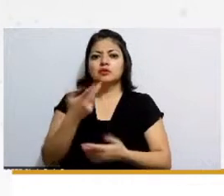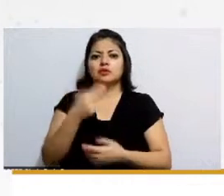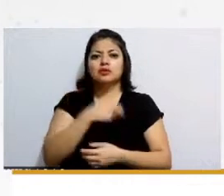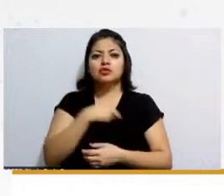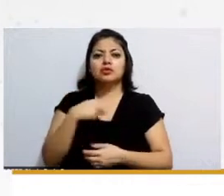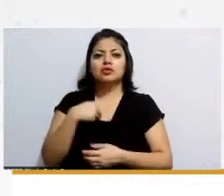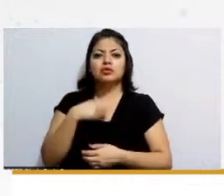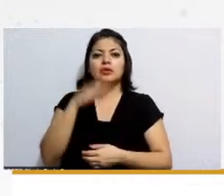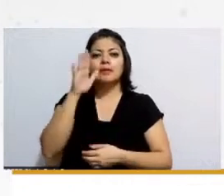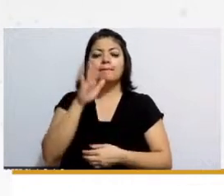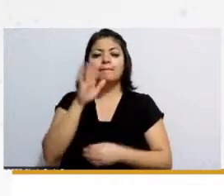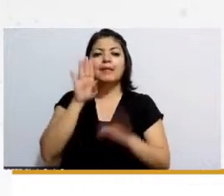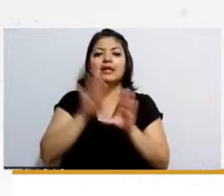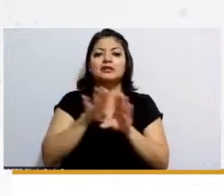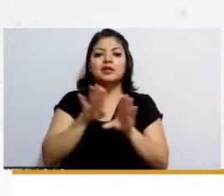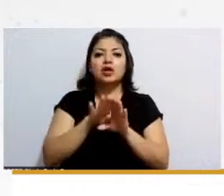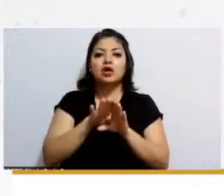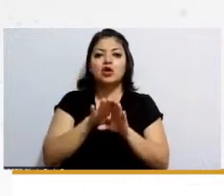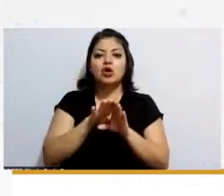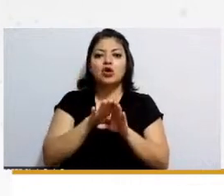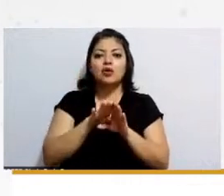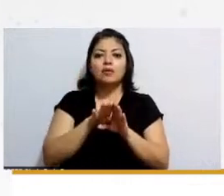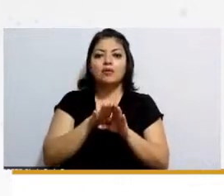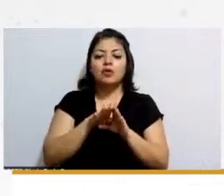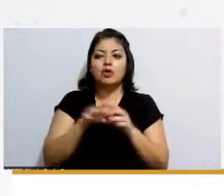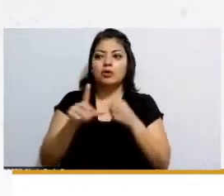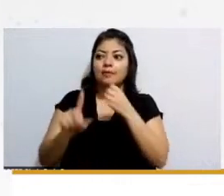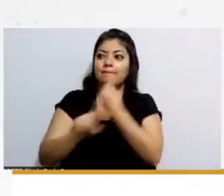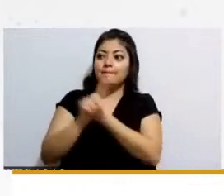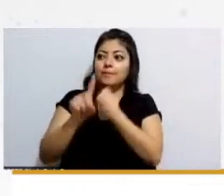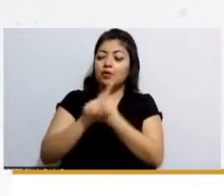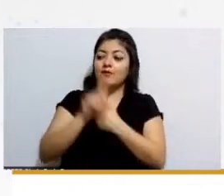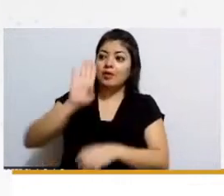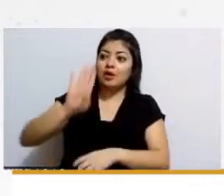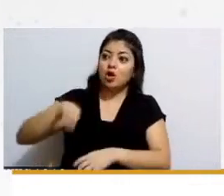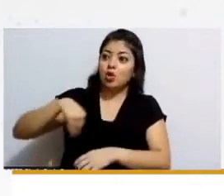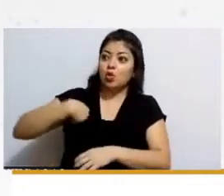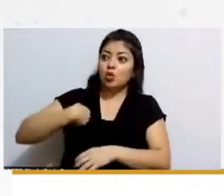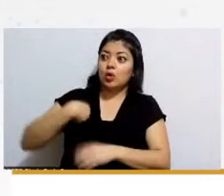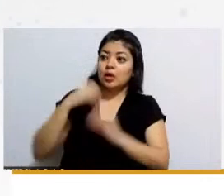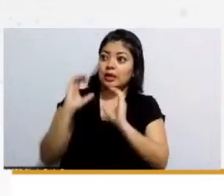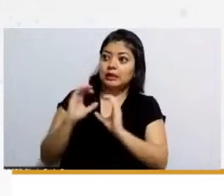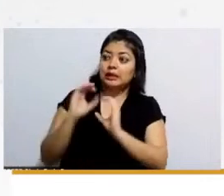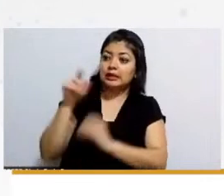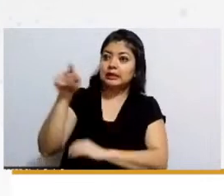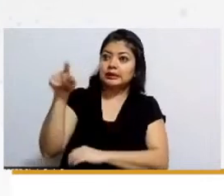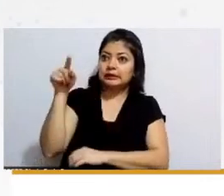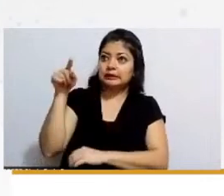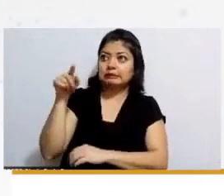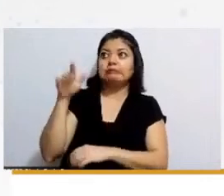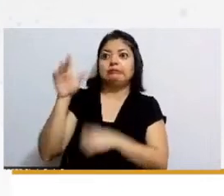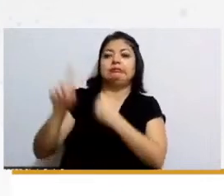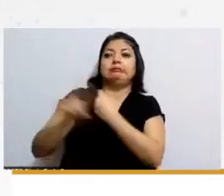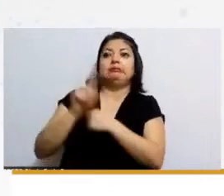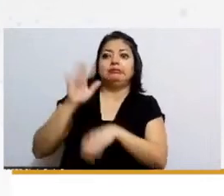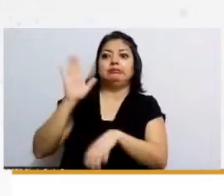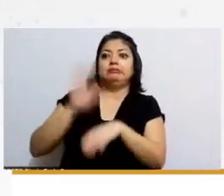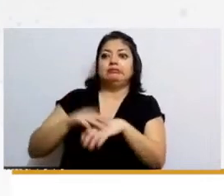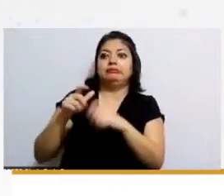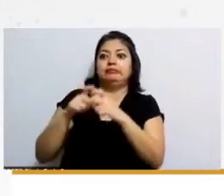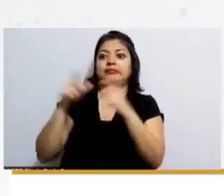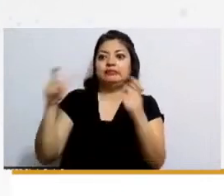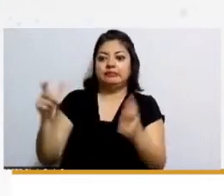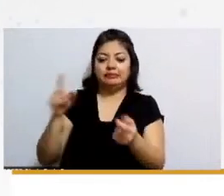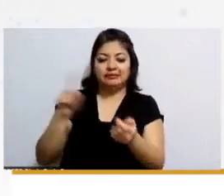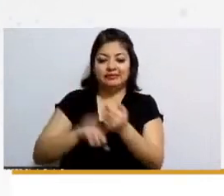muy chiquita de lo que puede ser el problema de guarderías mucho más amplio porque son las decisiones los casos que alcanzan a llegar a